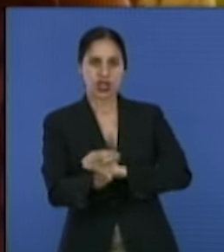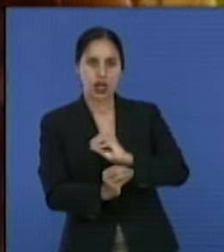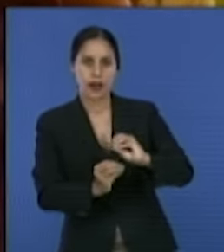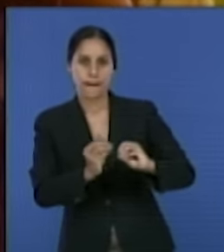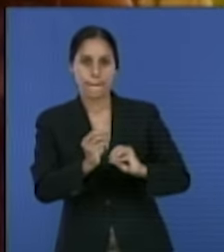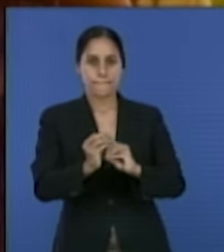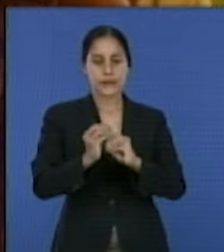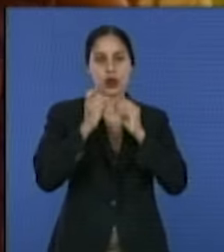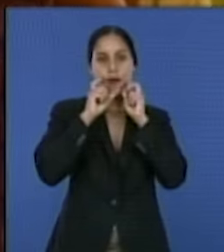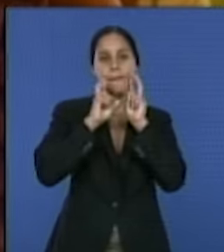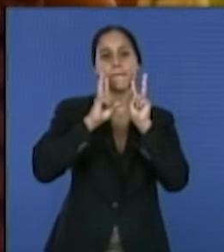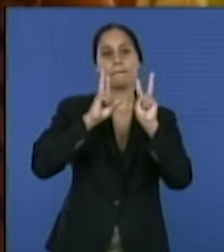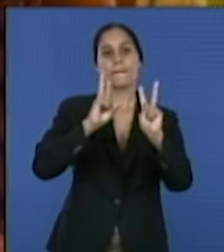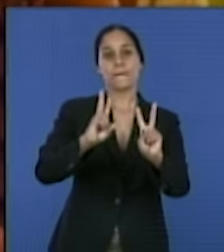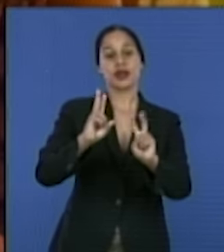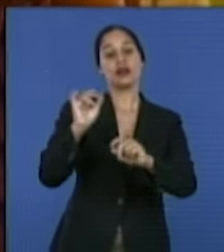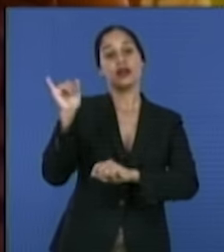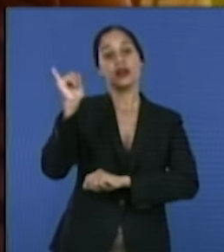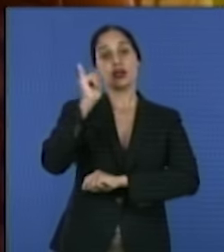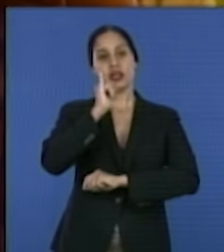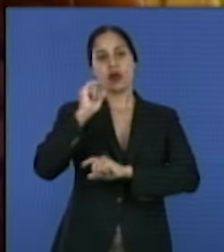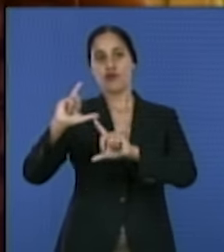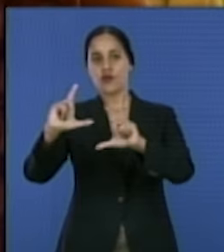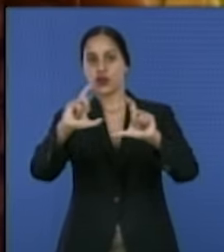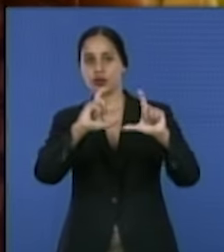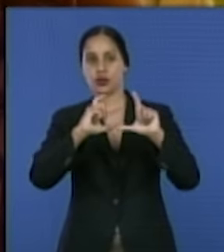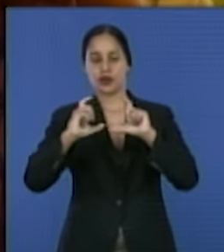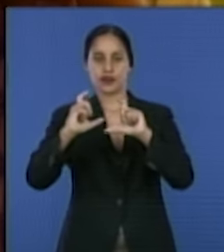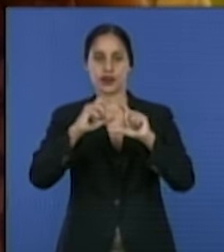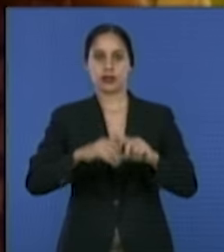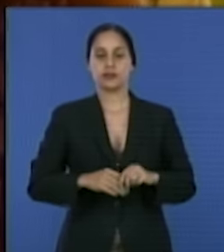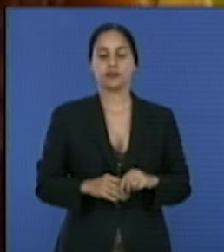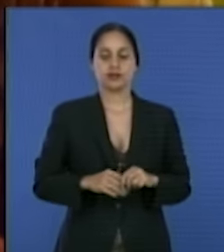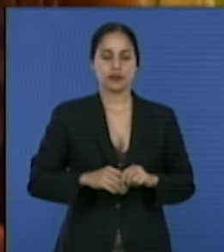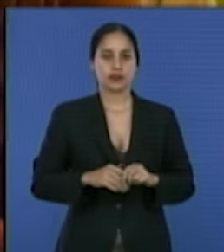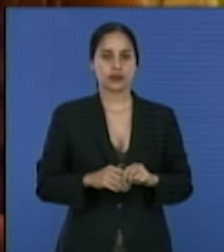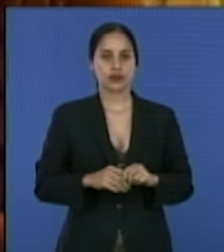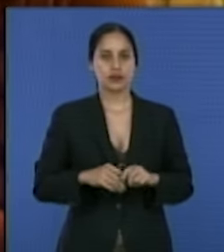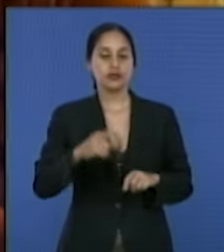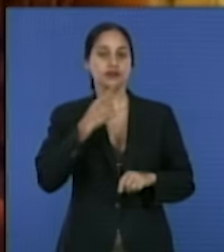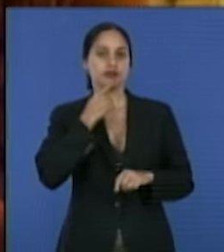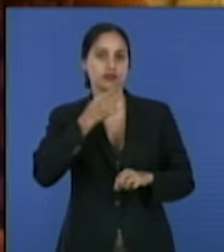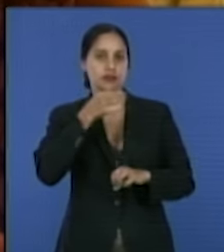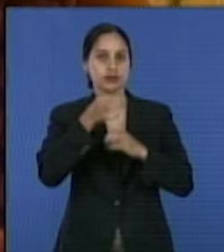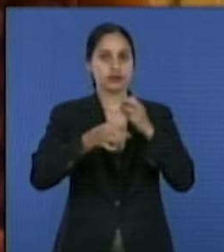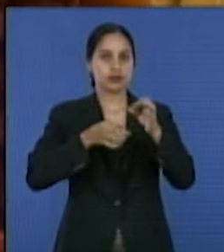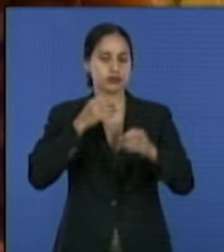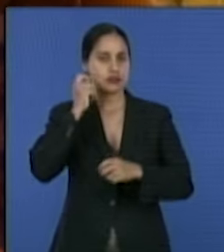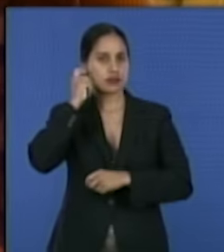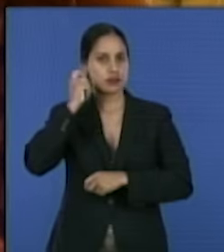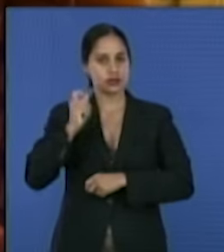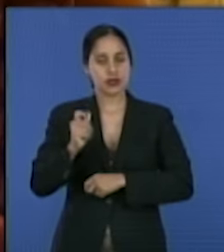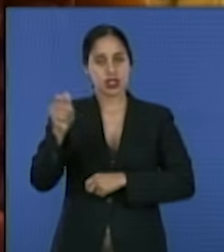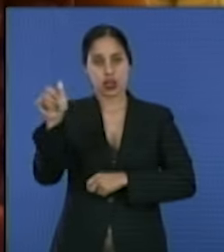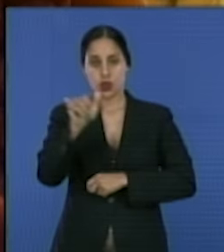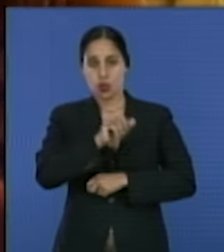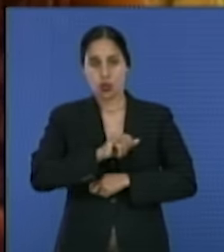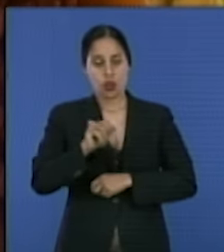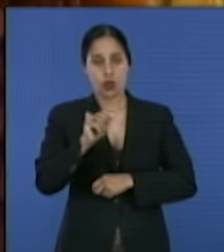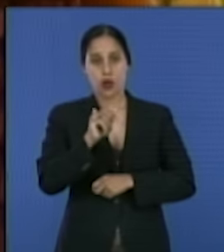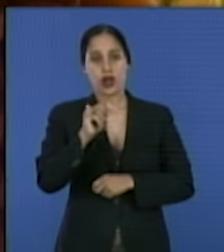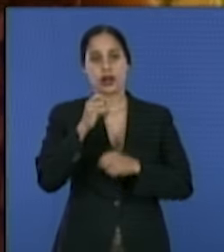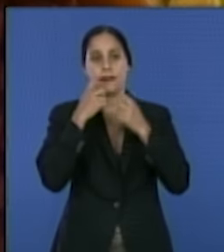vídeo y fotografía. Y yo le hizo como un